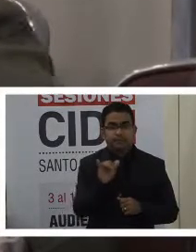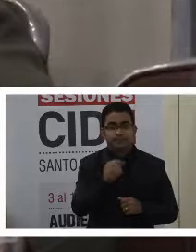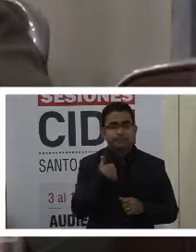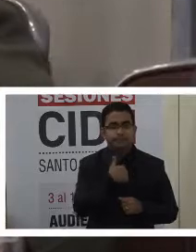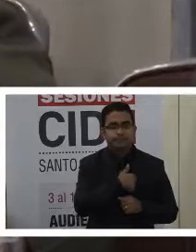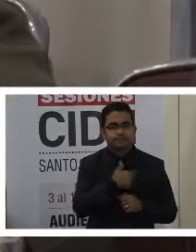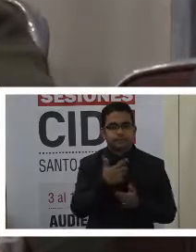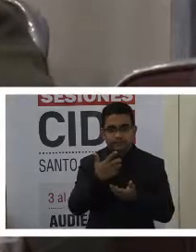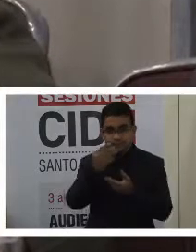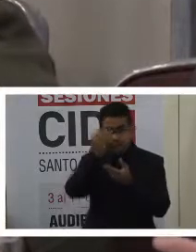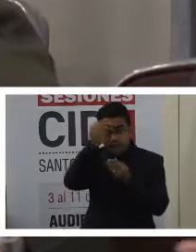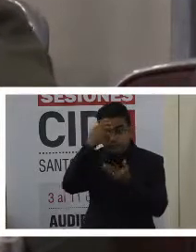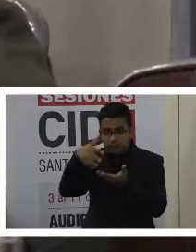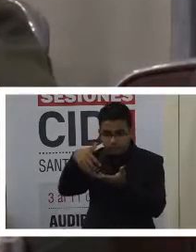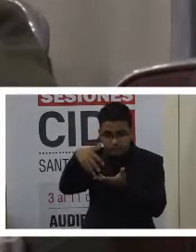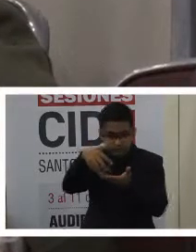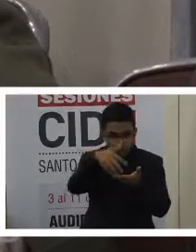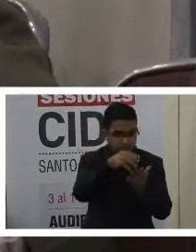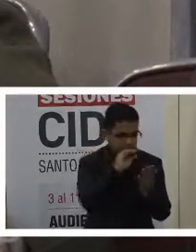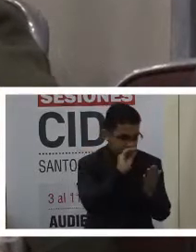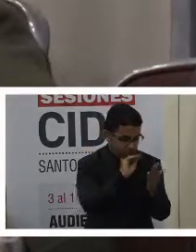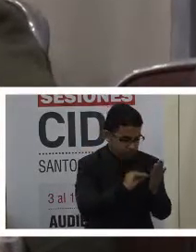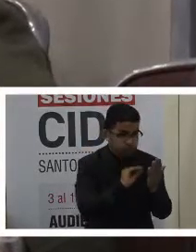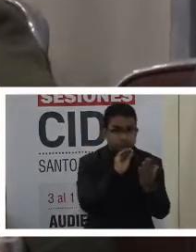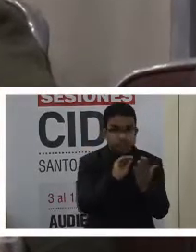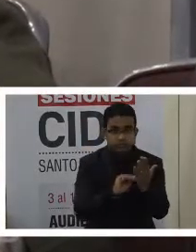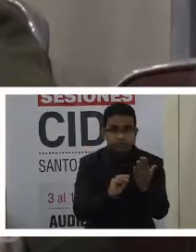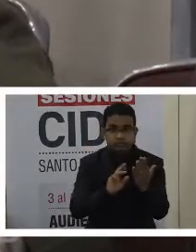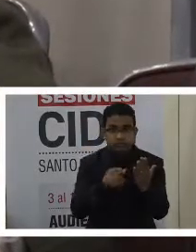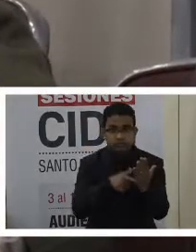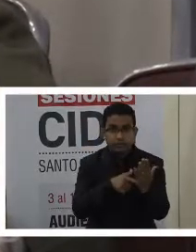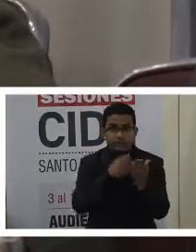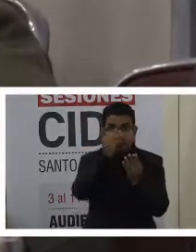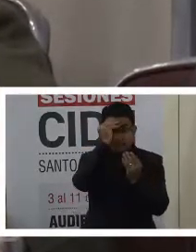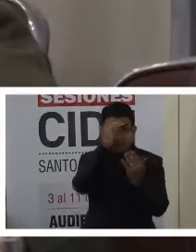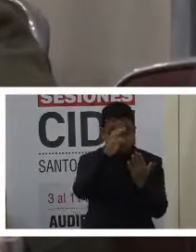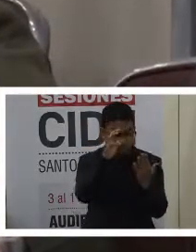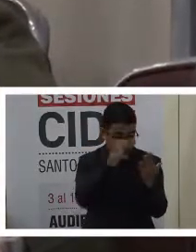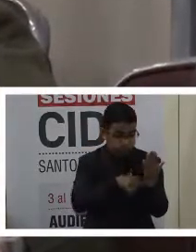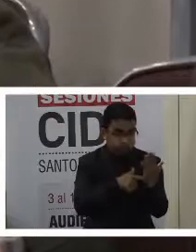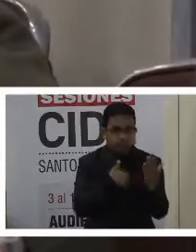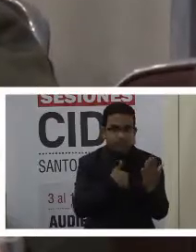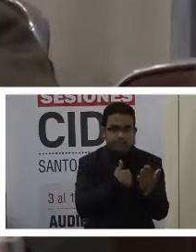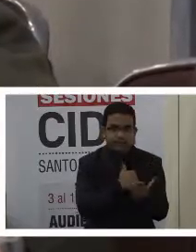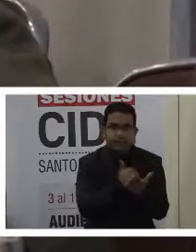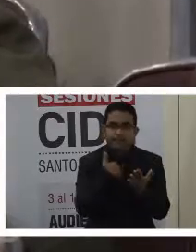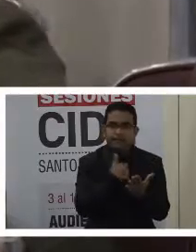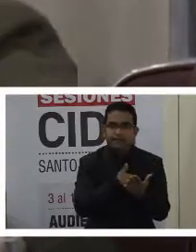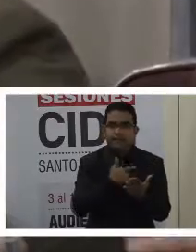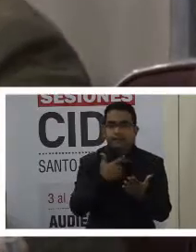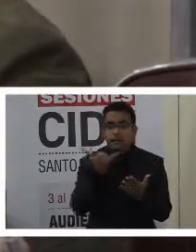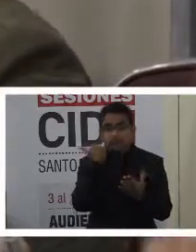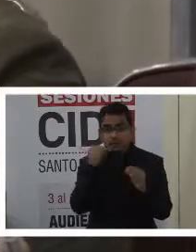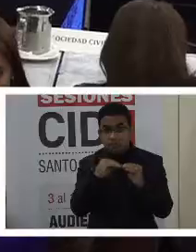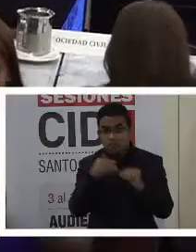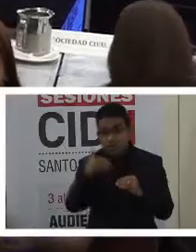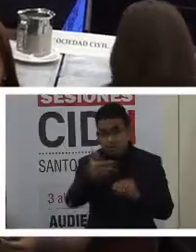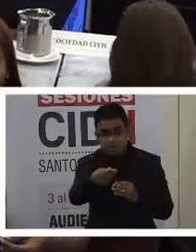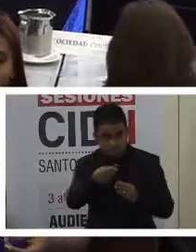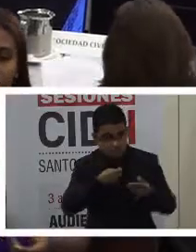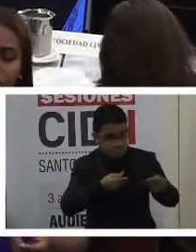recoger, añadir toda la documentación que nos puedan hacer llegar para